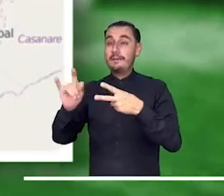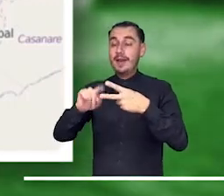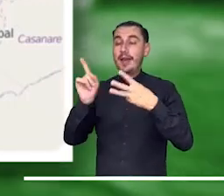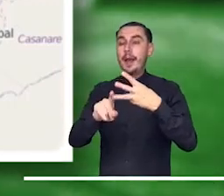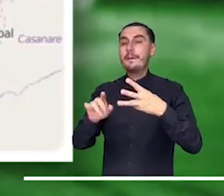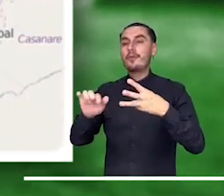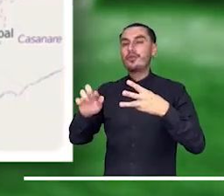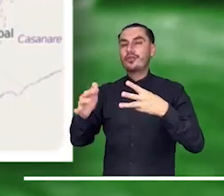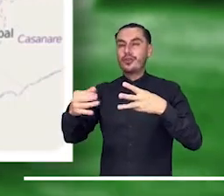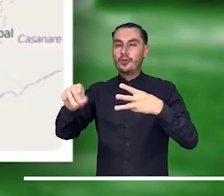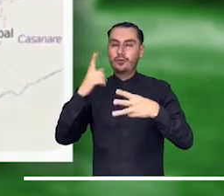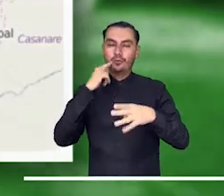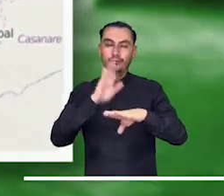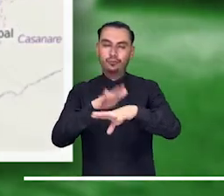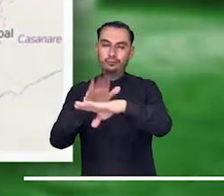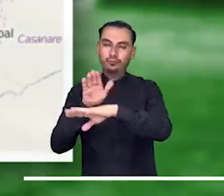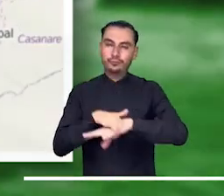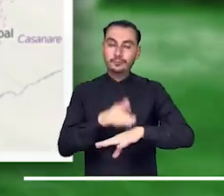y Potrero Grande.